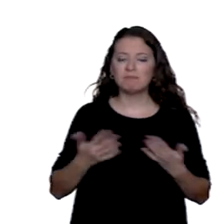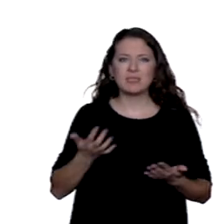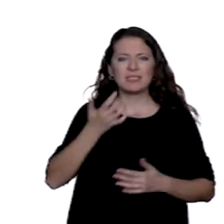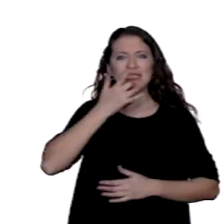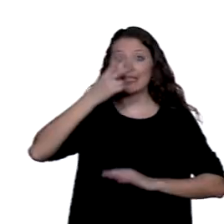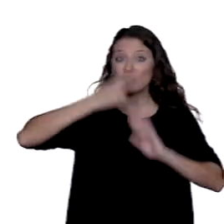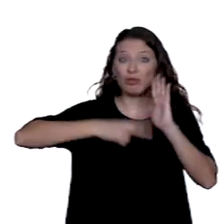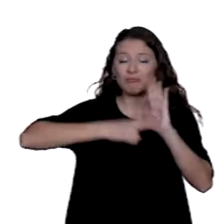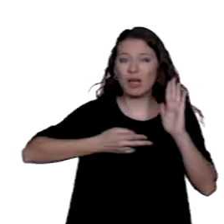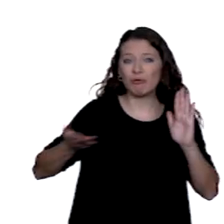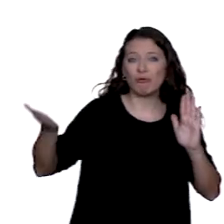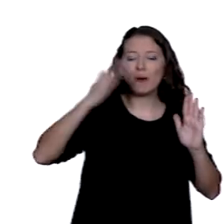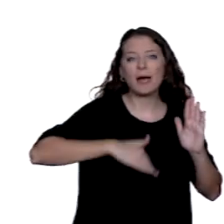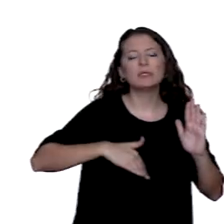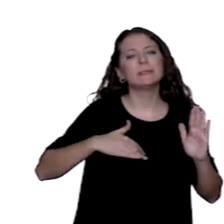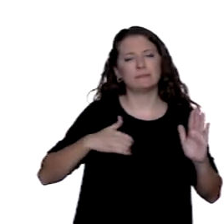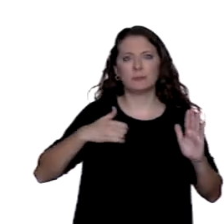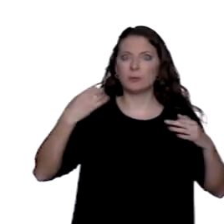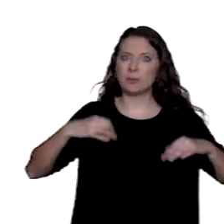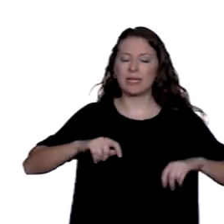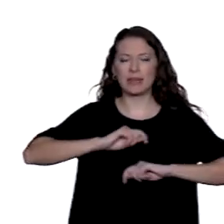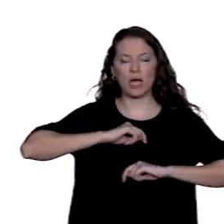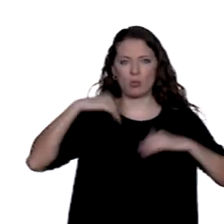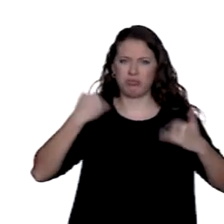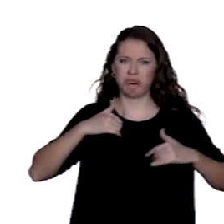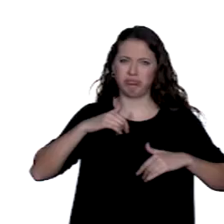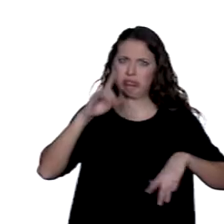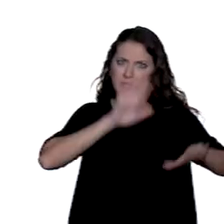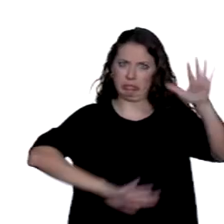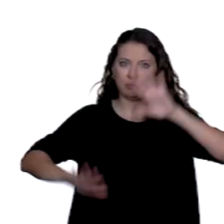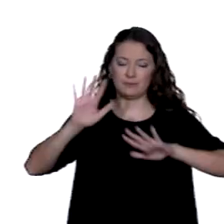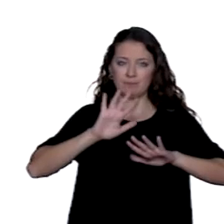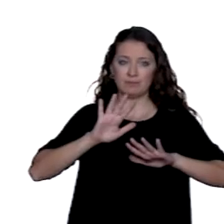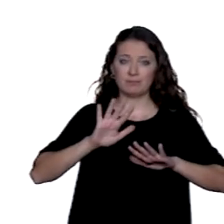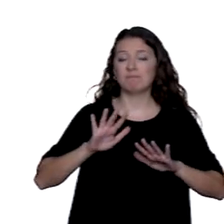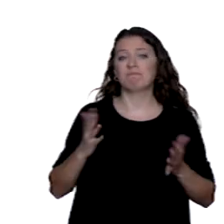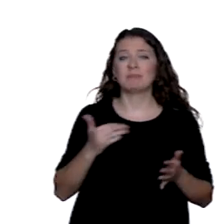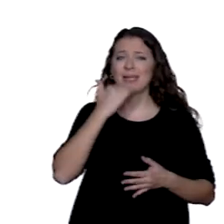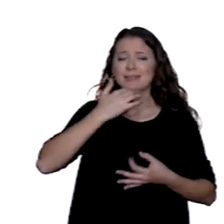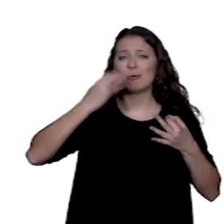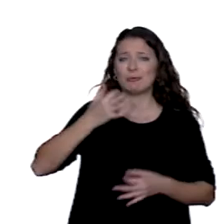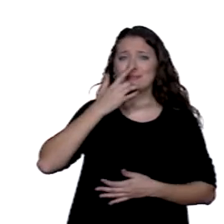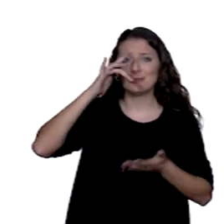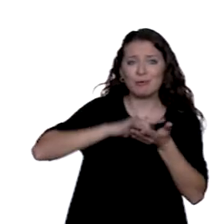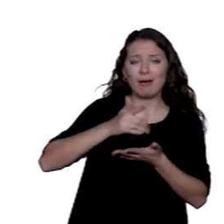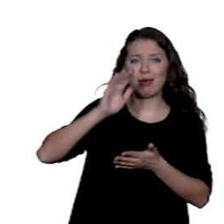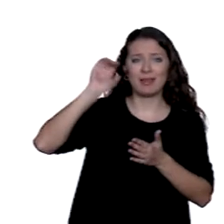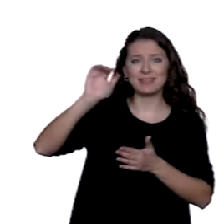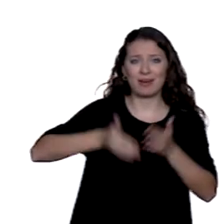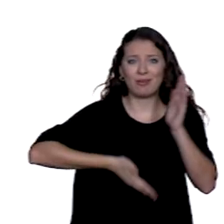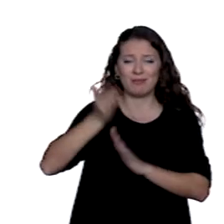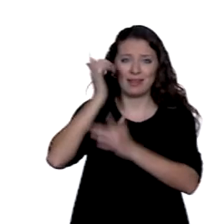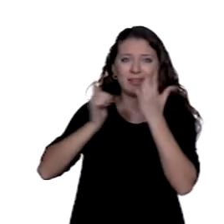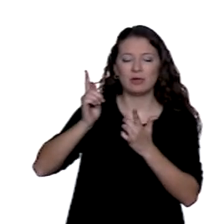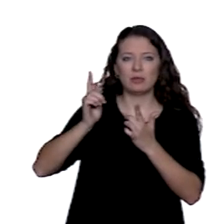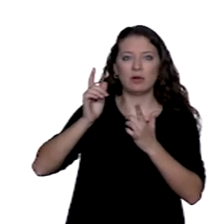norma suele suponer un engorro bastante evidente. Es probable que quien haya viajado al extranjero haya tenido problemas